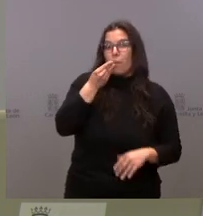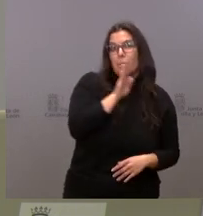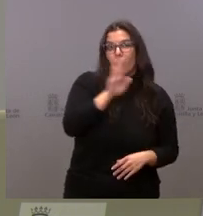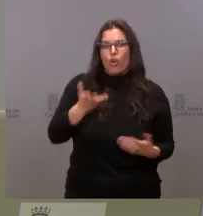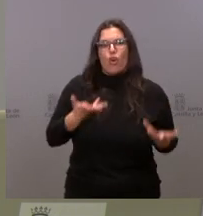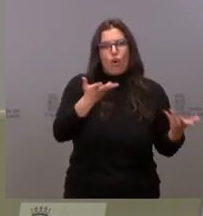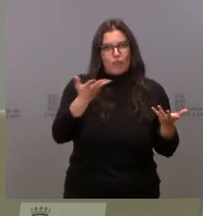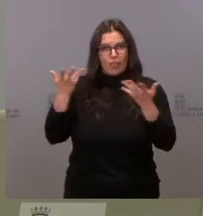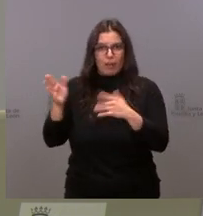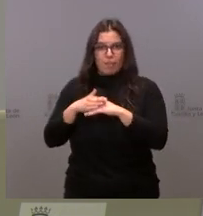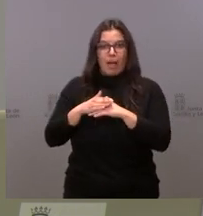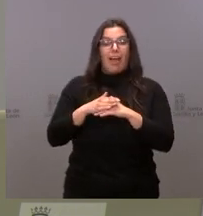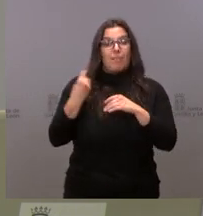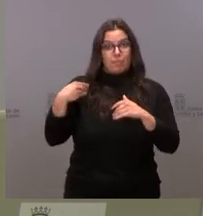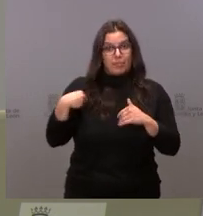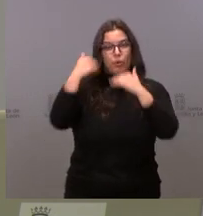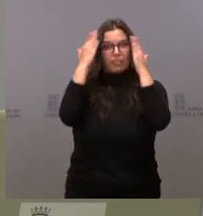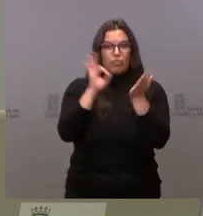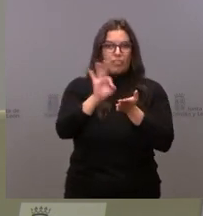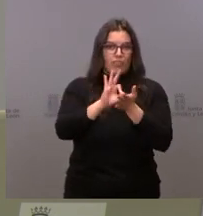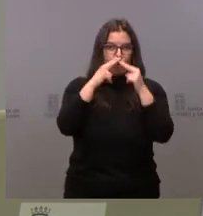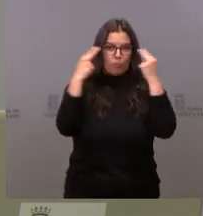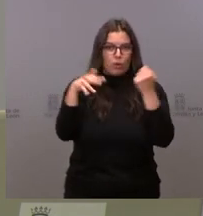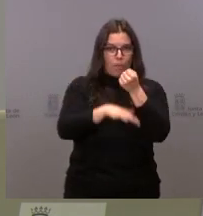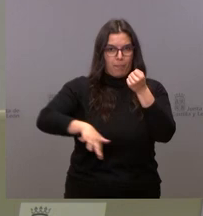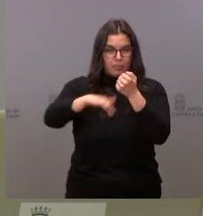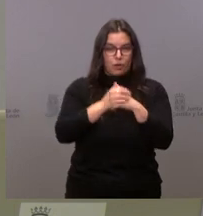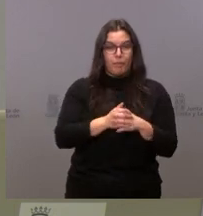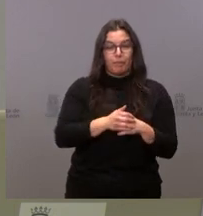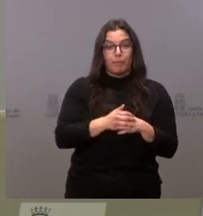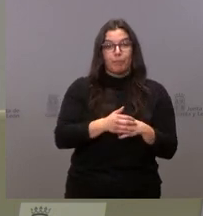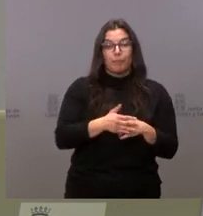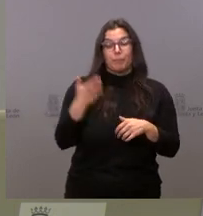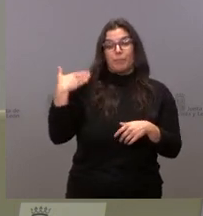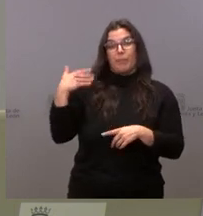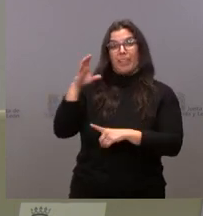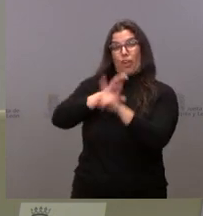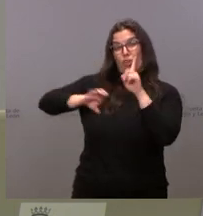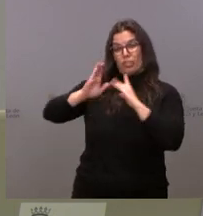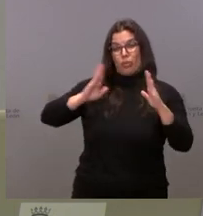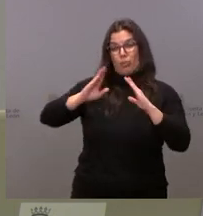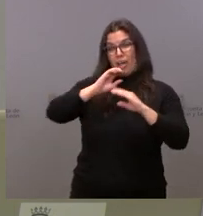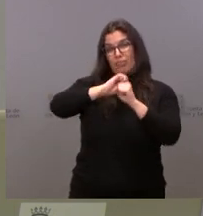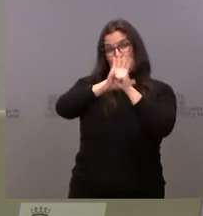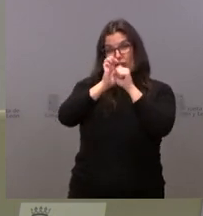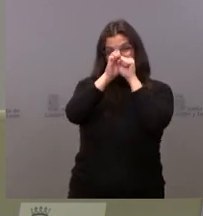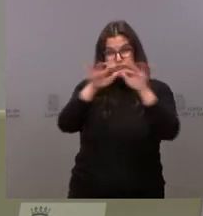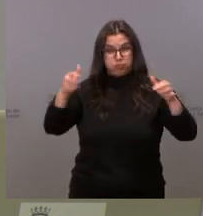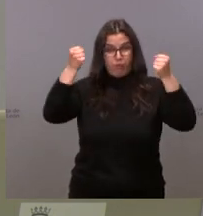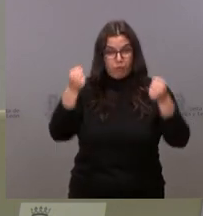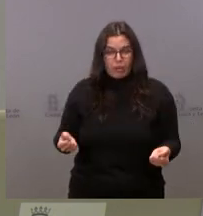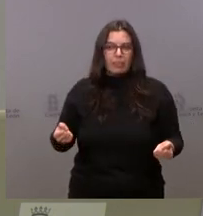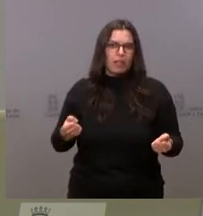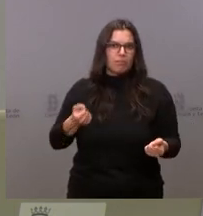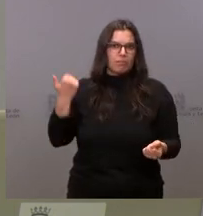prestación de estos servicios públicos esenciales. Lo fue también, por otra parte, en el contexto de la pandemia, porque sabíamos que en un horizonte de pandemia